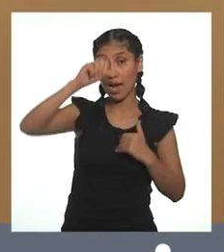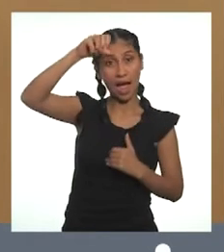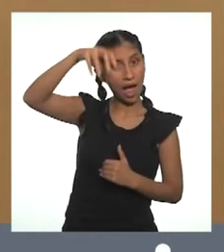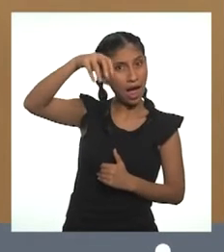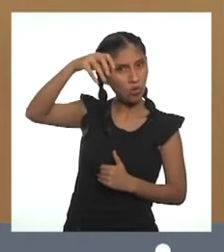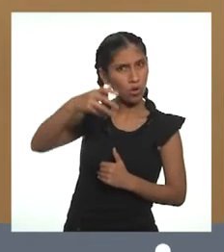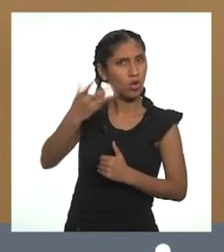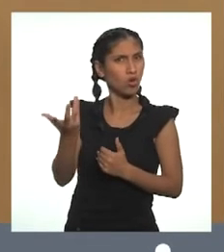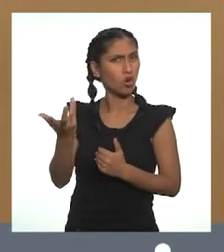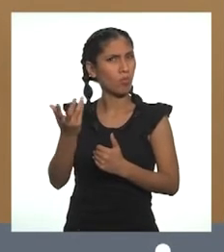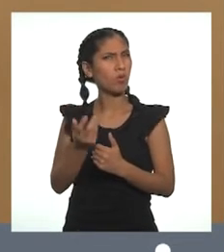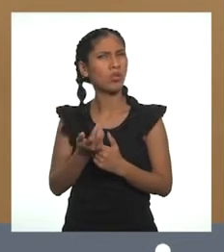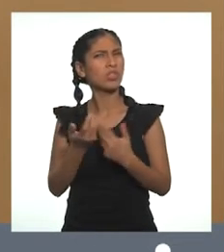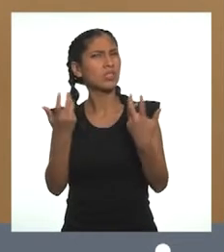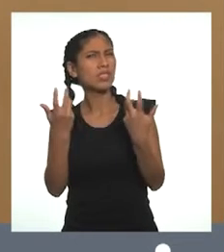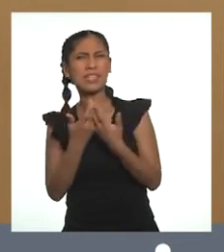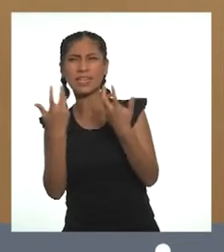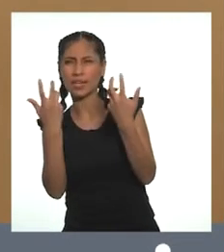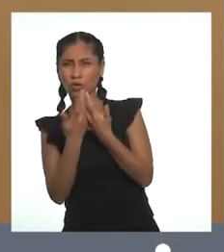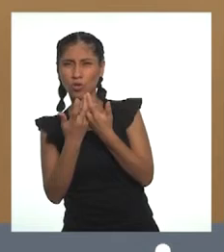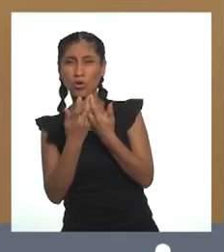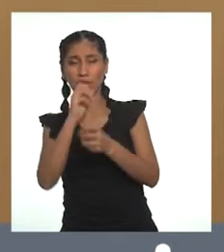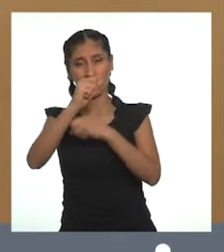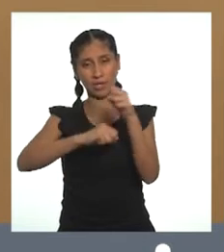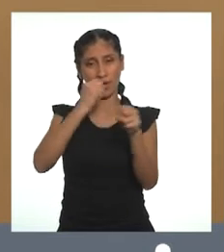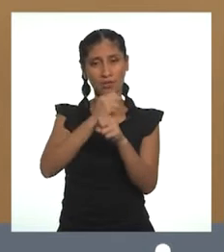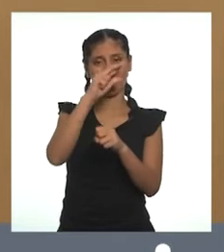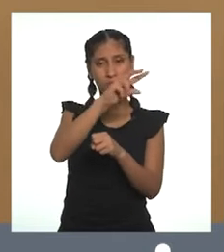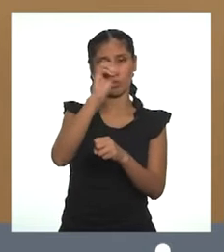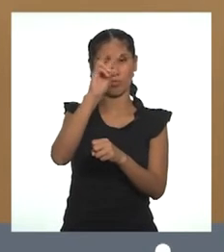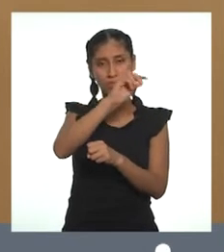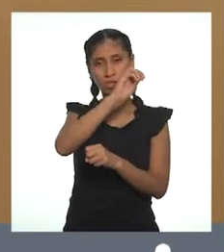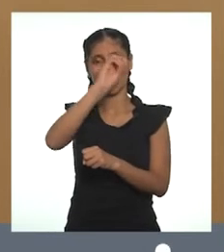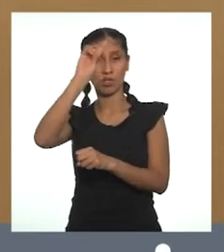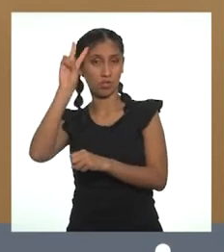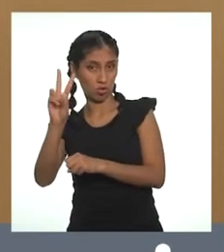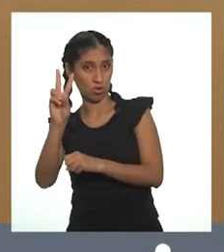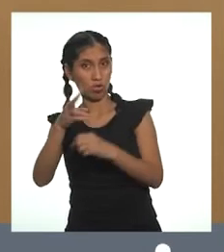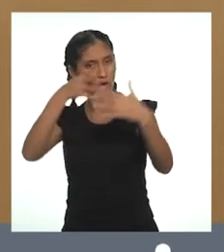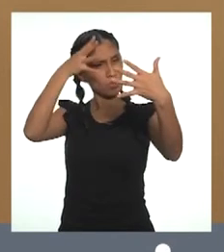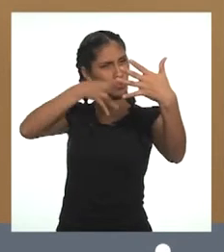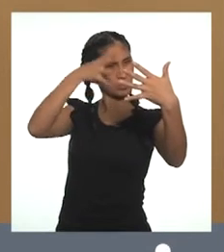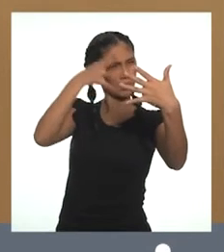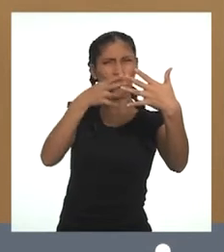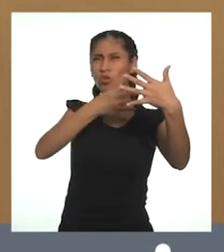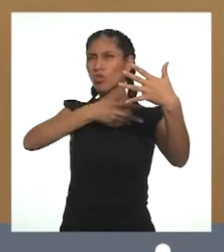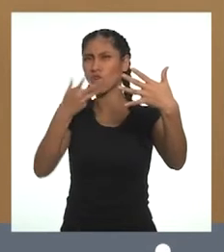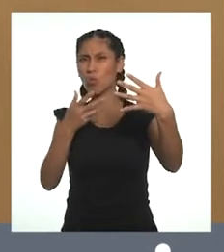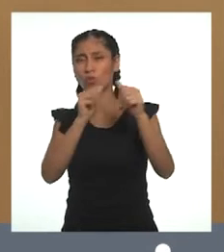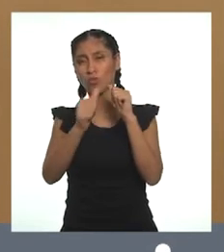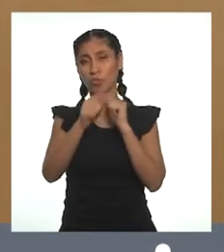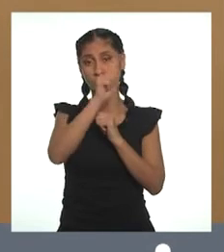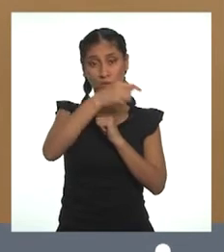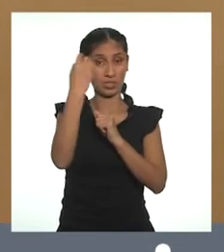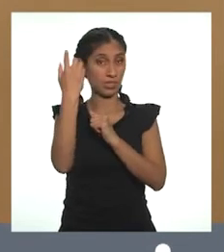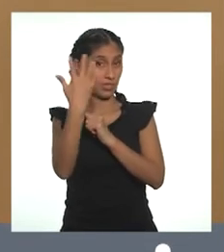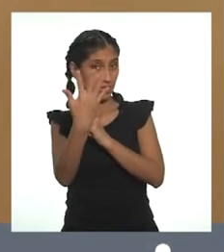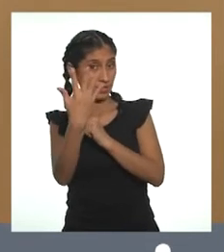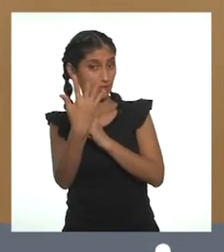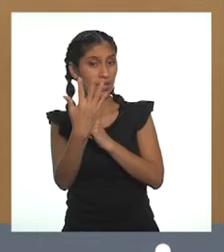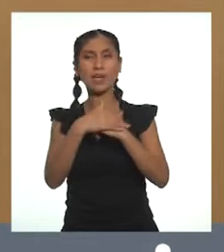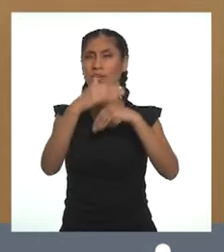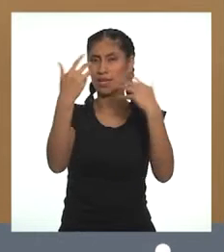incluía el saneamiento, se realizó en el 2002, a través de la Observación General Nº